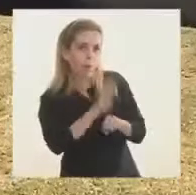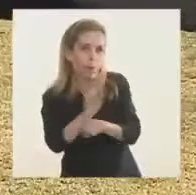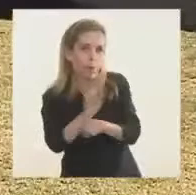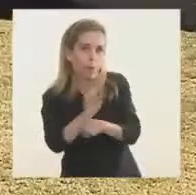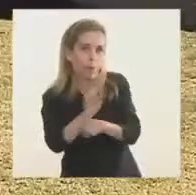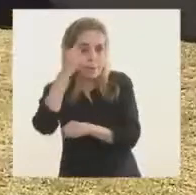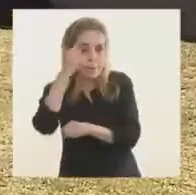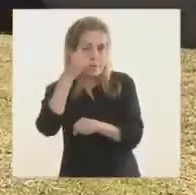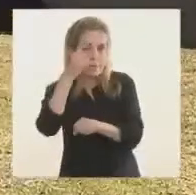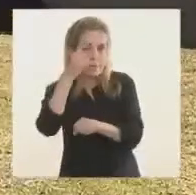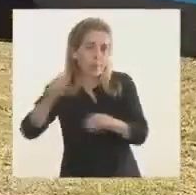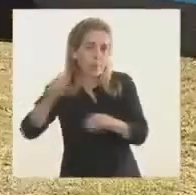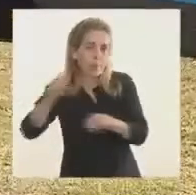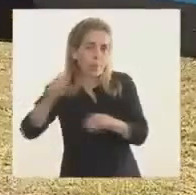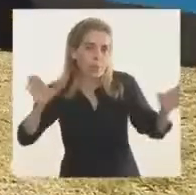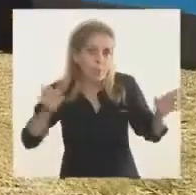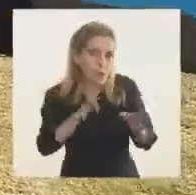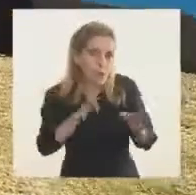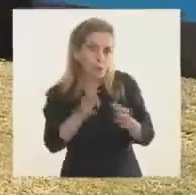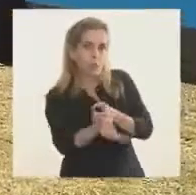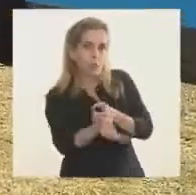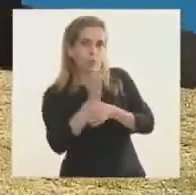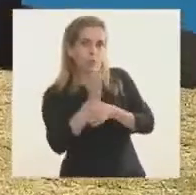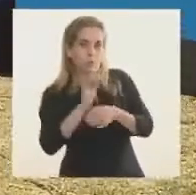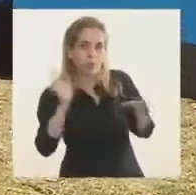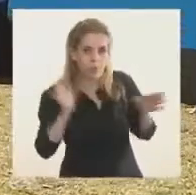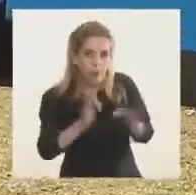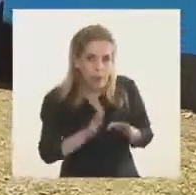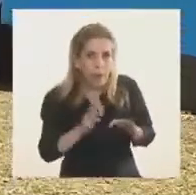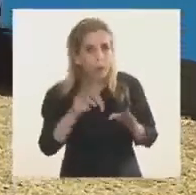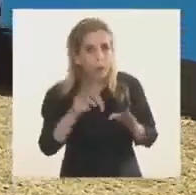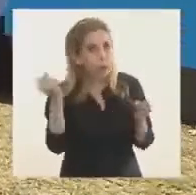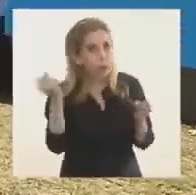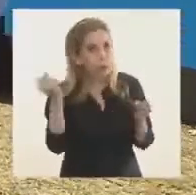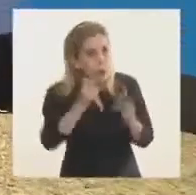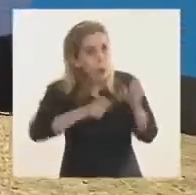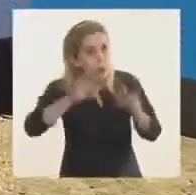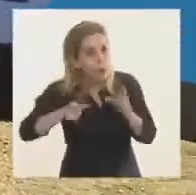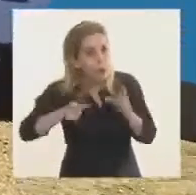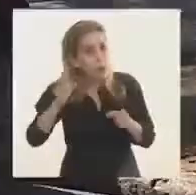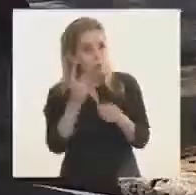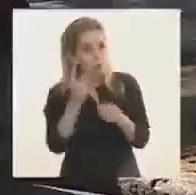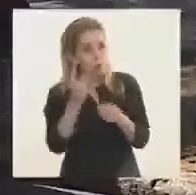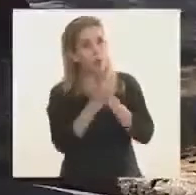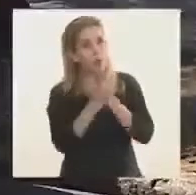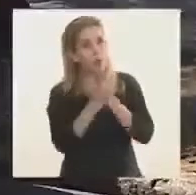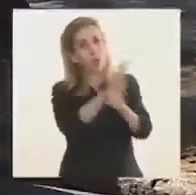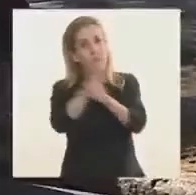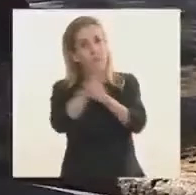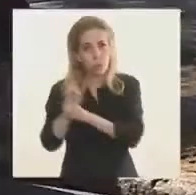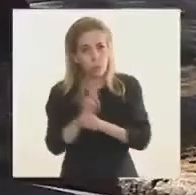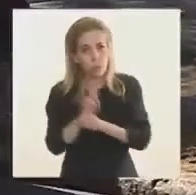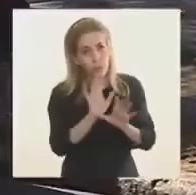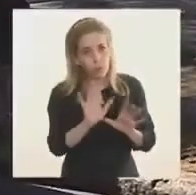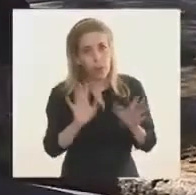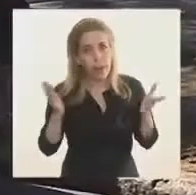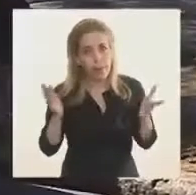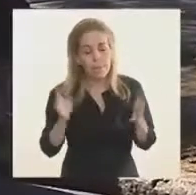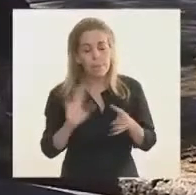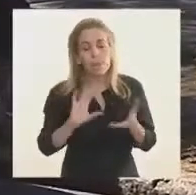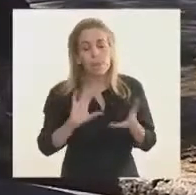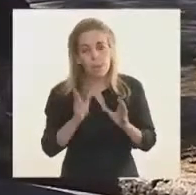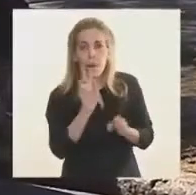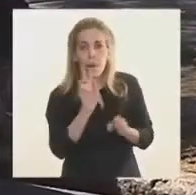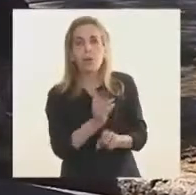exacerba el espíritu solidario colectivo. Nos cuidamos todos y servimos para cuidarnos nosotros y para cuidar a todos. Y por eso